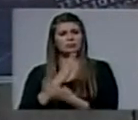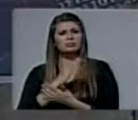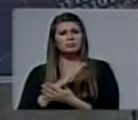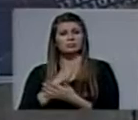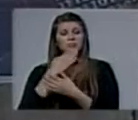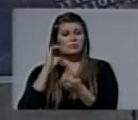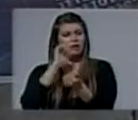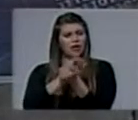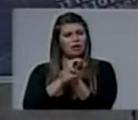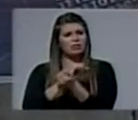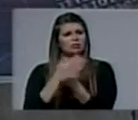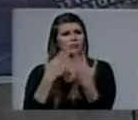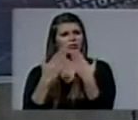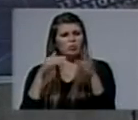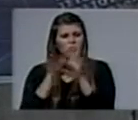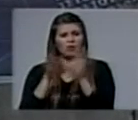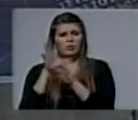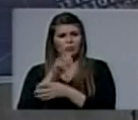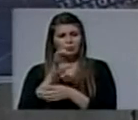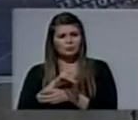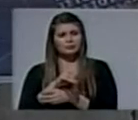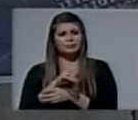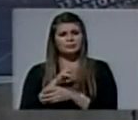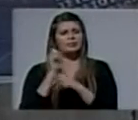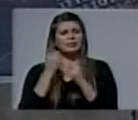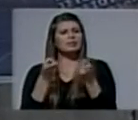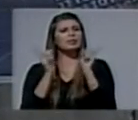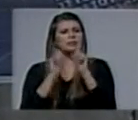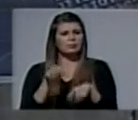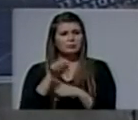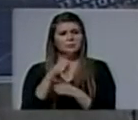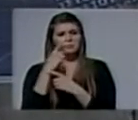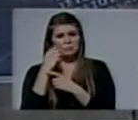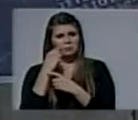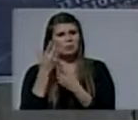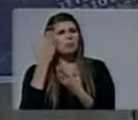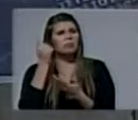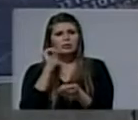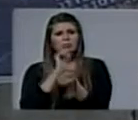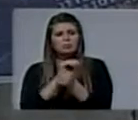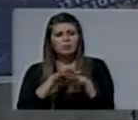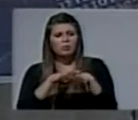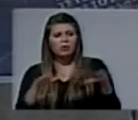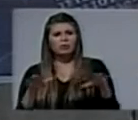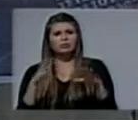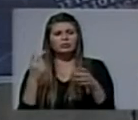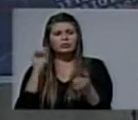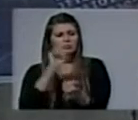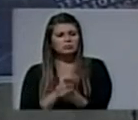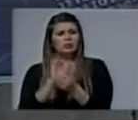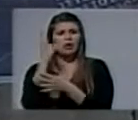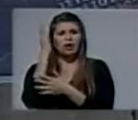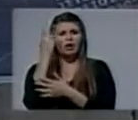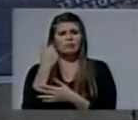Atado como se lo hace con un perro. ¿Y qué pasa con este hombre? ¿Por qué está acostado allí y atado a un árbol?